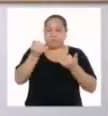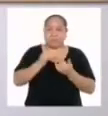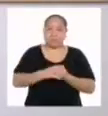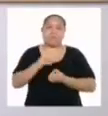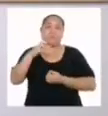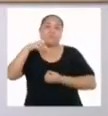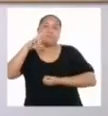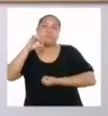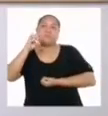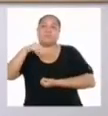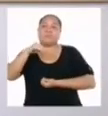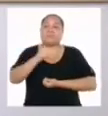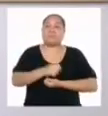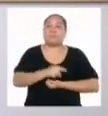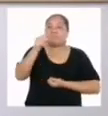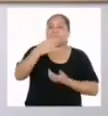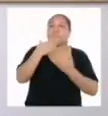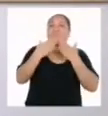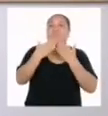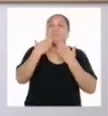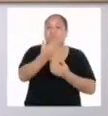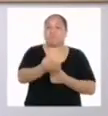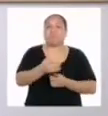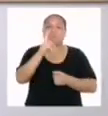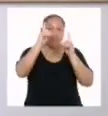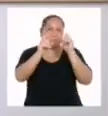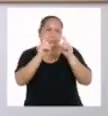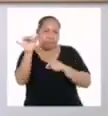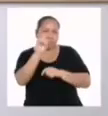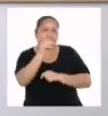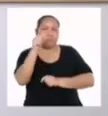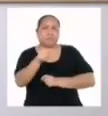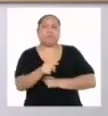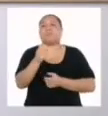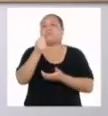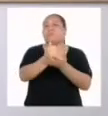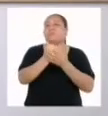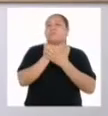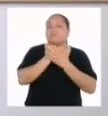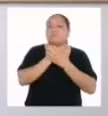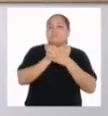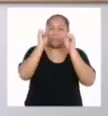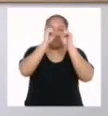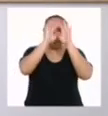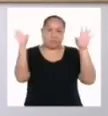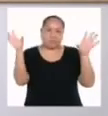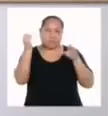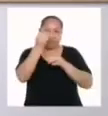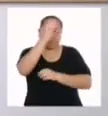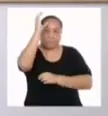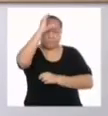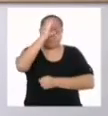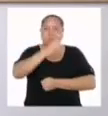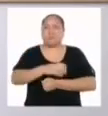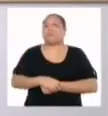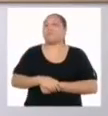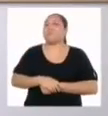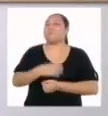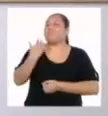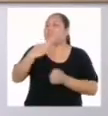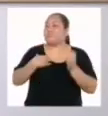prisma. Tengo que agradecérselo a ustedes. Preguntas como estas son de mega ayuda para dejar en claro ciertos conceptos.